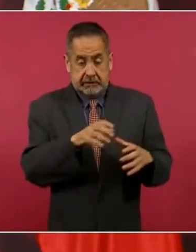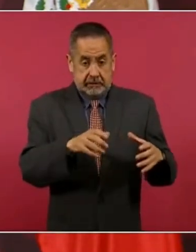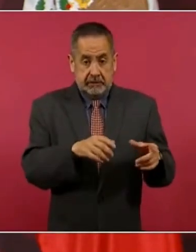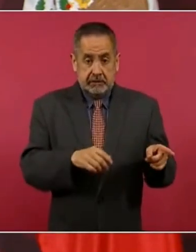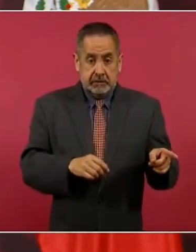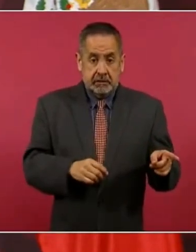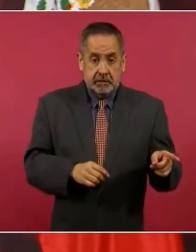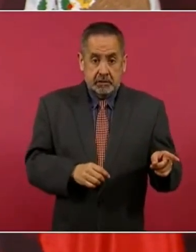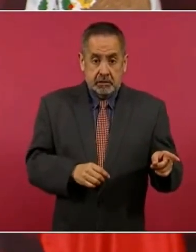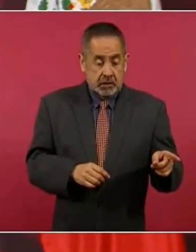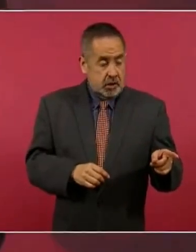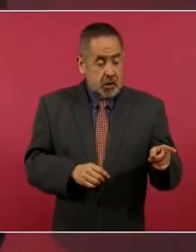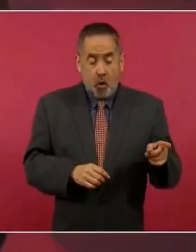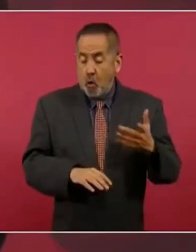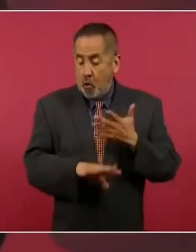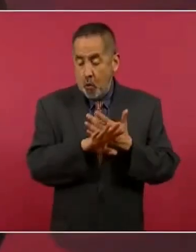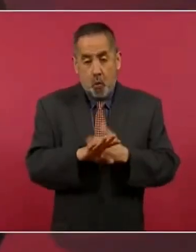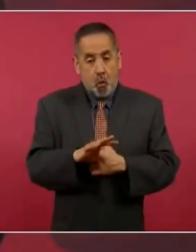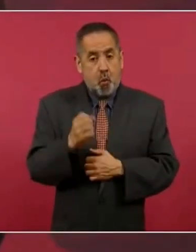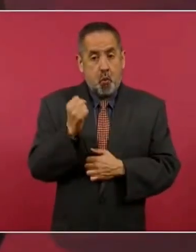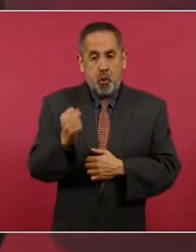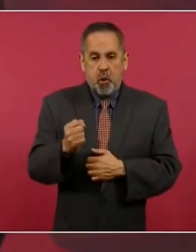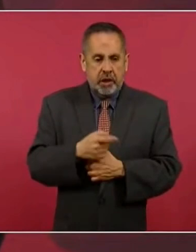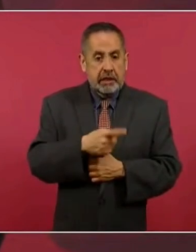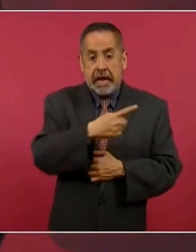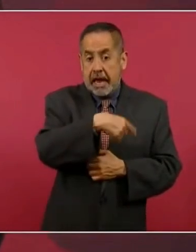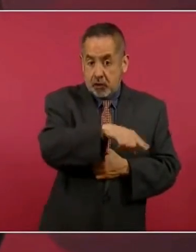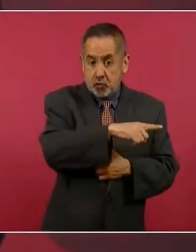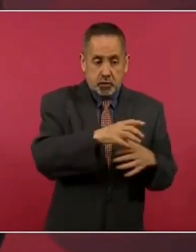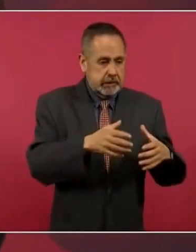le meten mucho dinero, no,